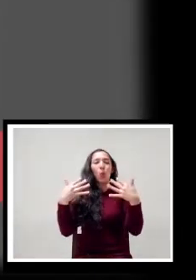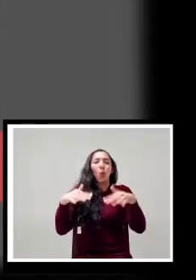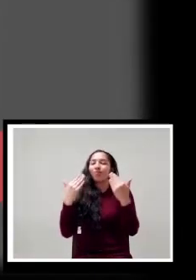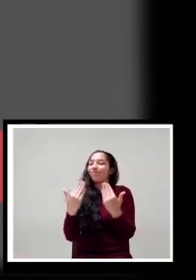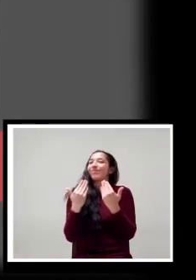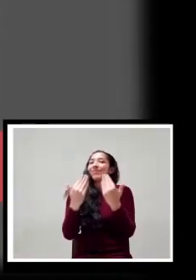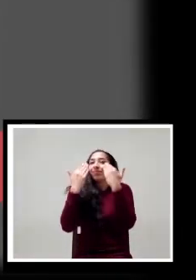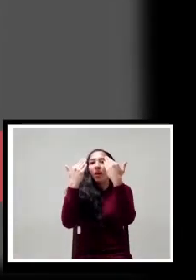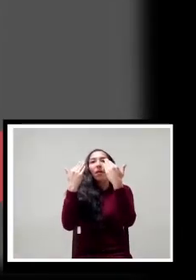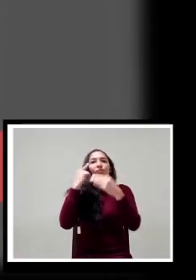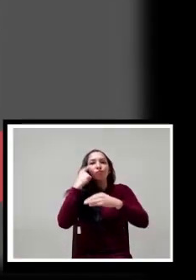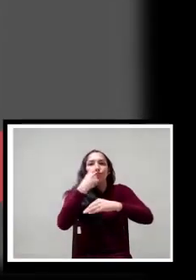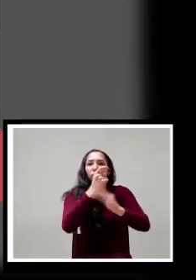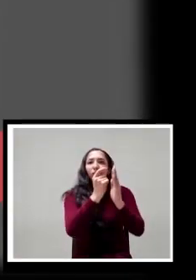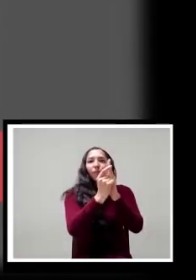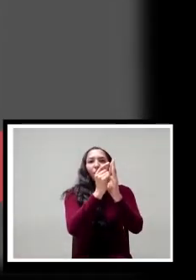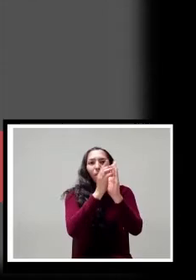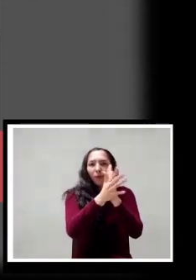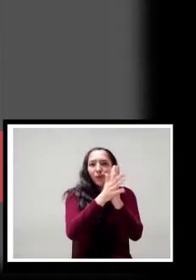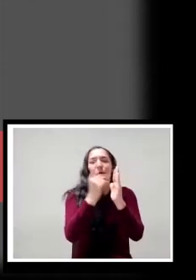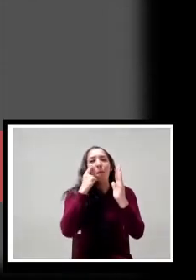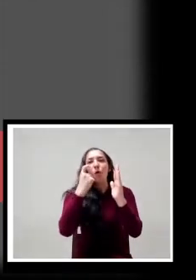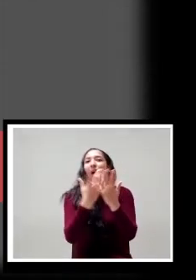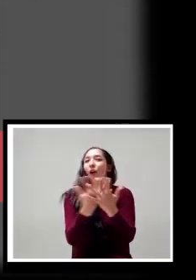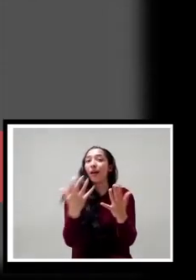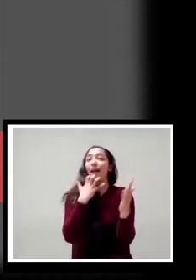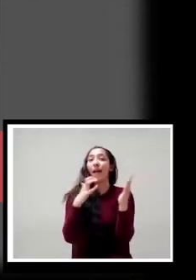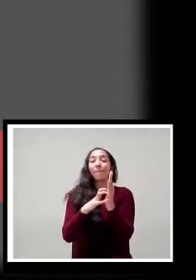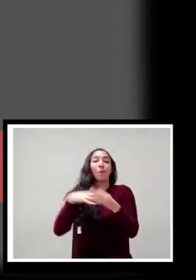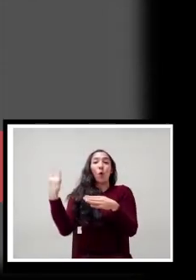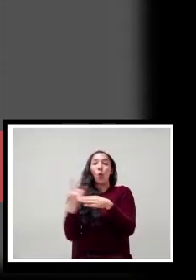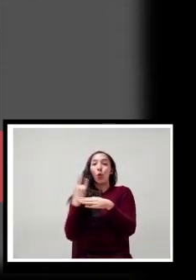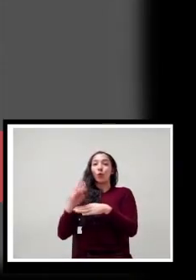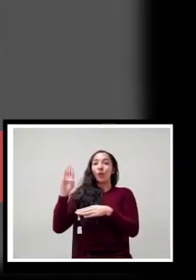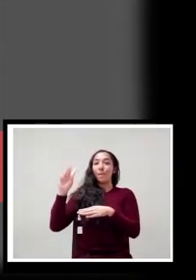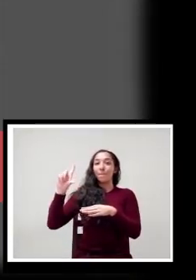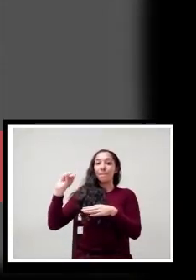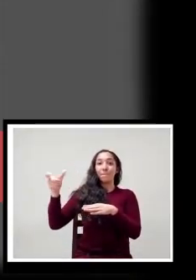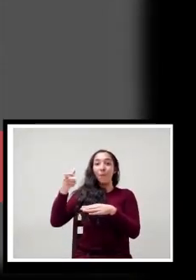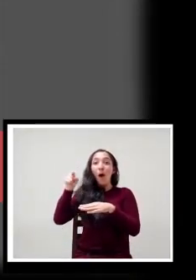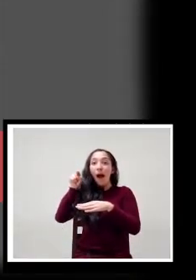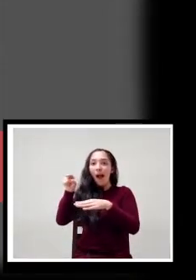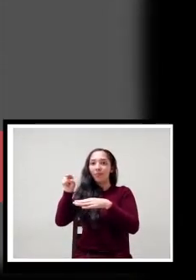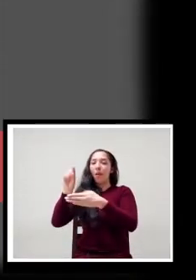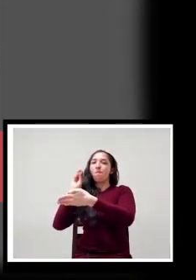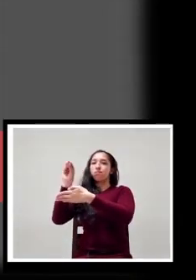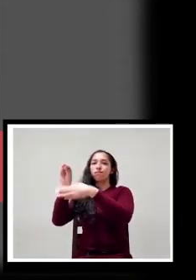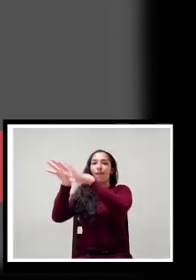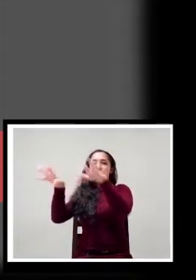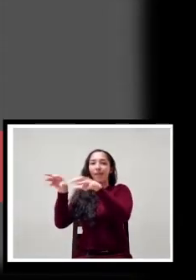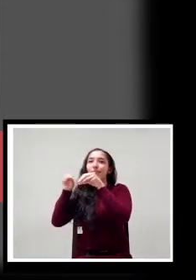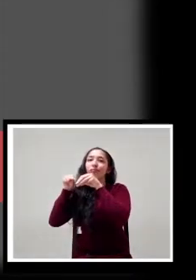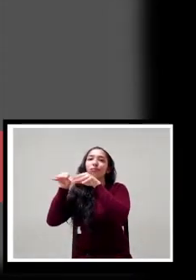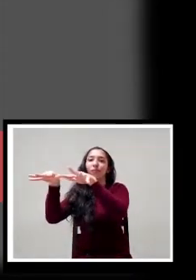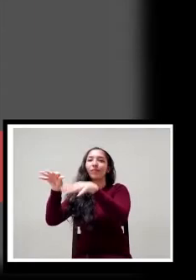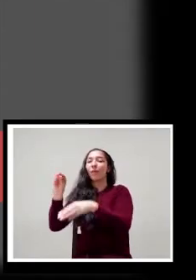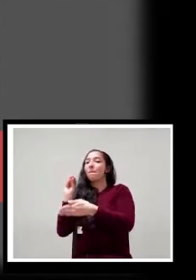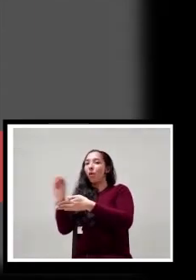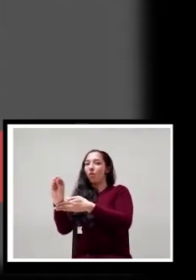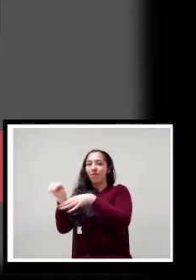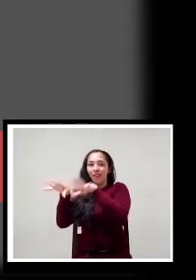ha sido el navegador de Internet. Por ejemplo, para trabajar blogs, en el cual se publican las diferentes actividades.